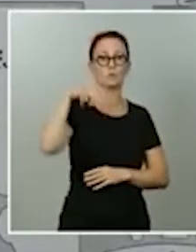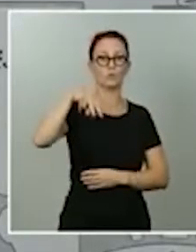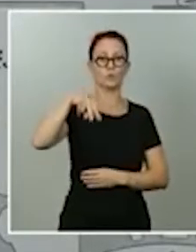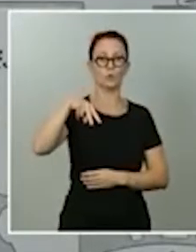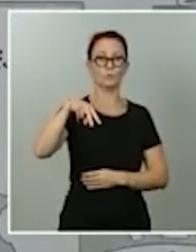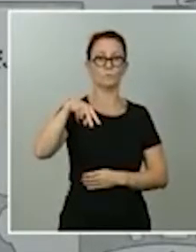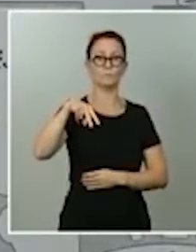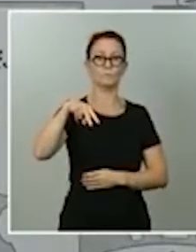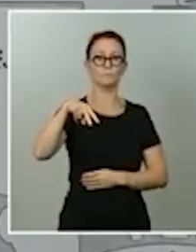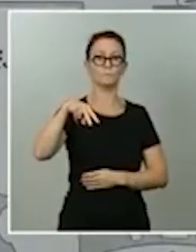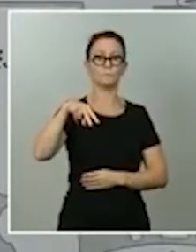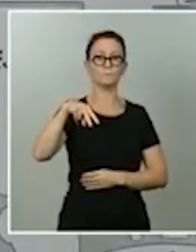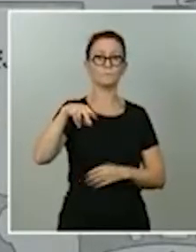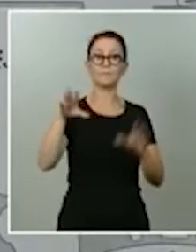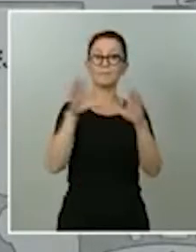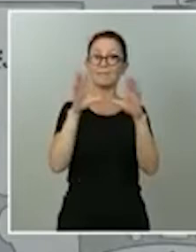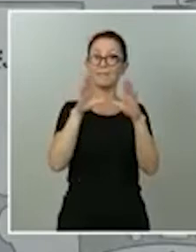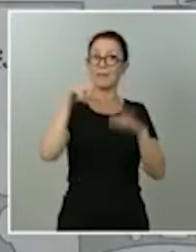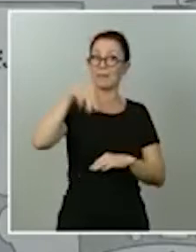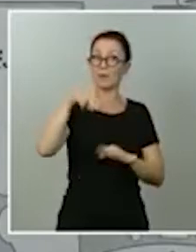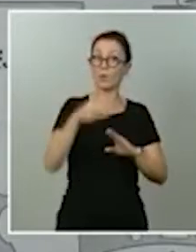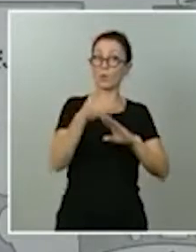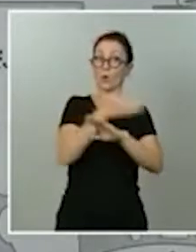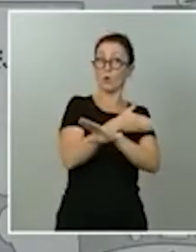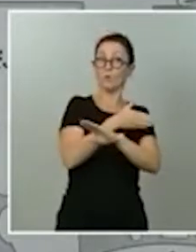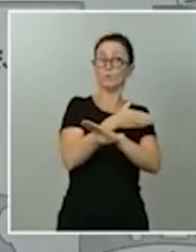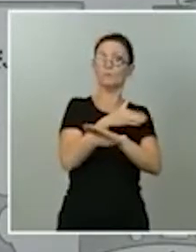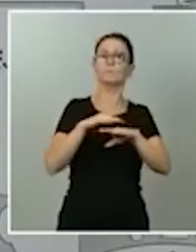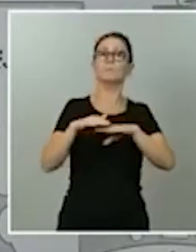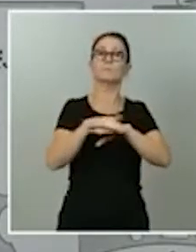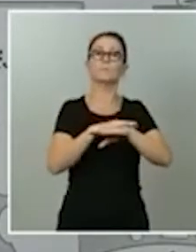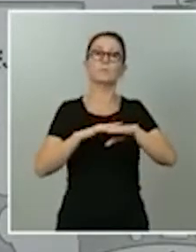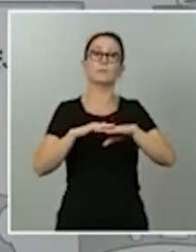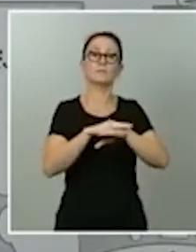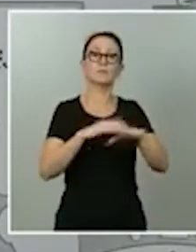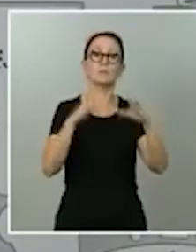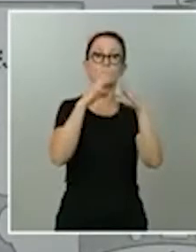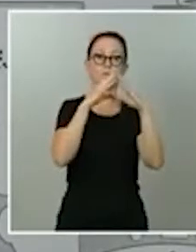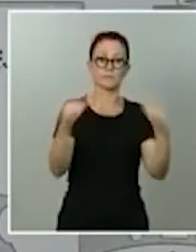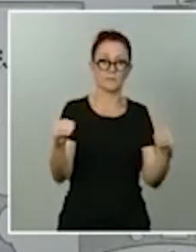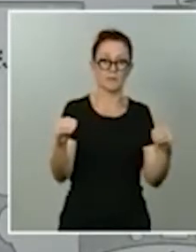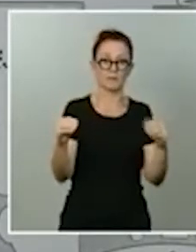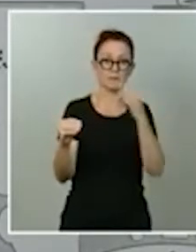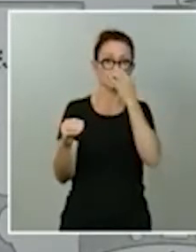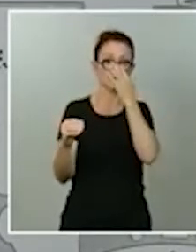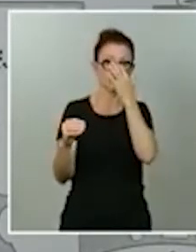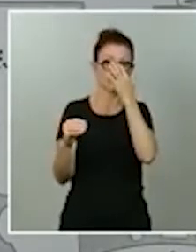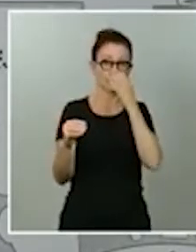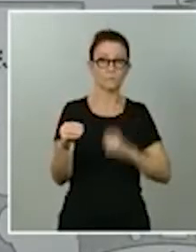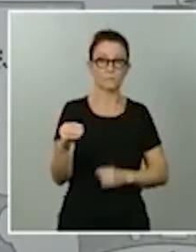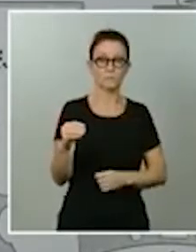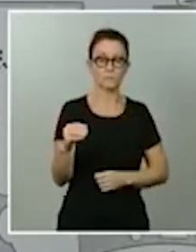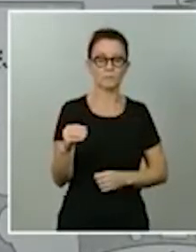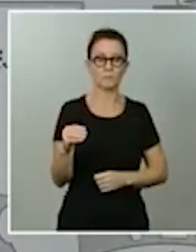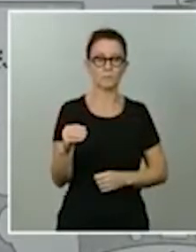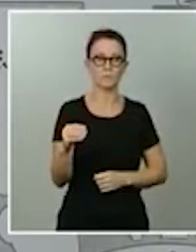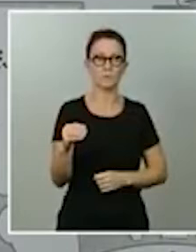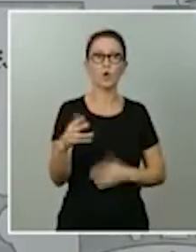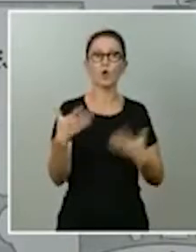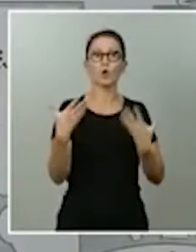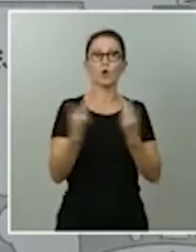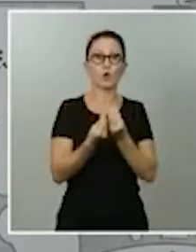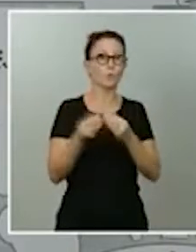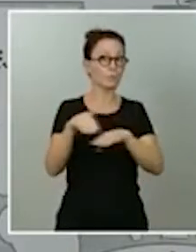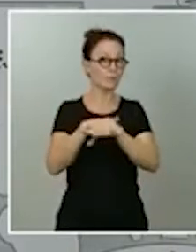El día de junio, ya el Ministerio de Universidades, junto con el Ministerio de Sanidad,